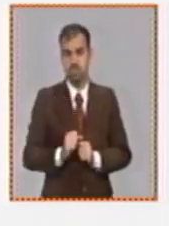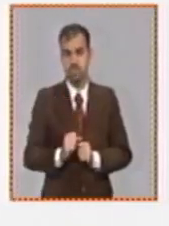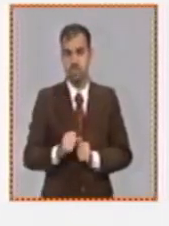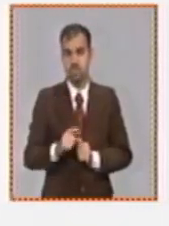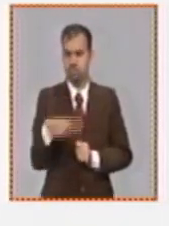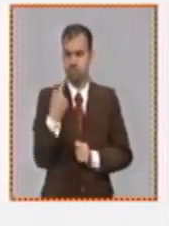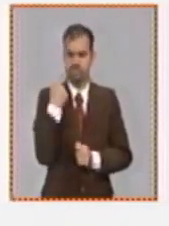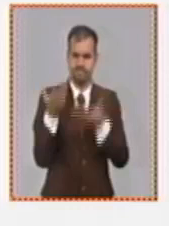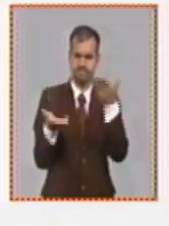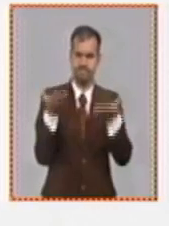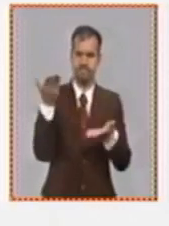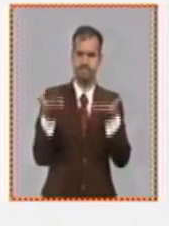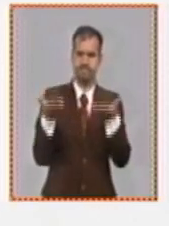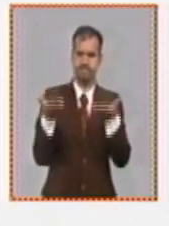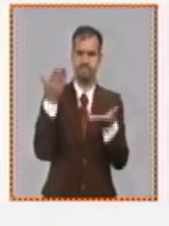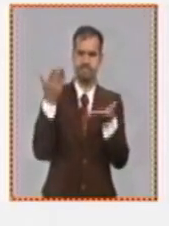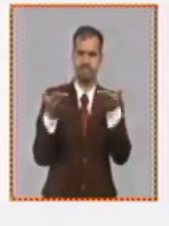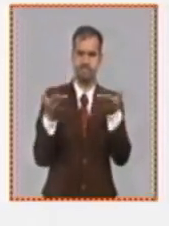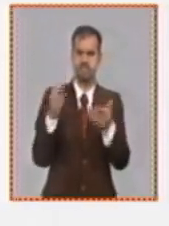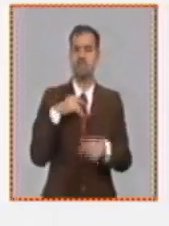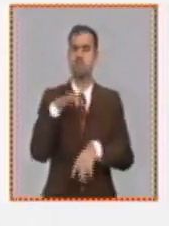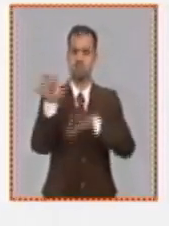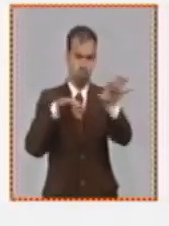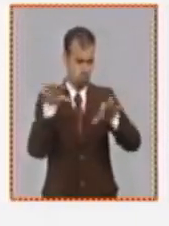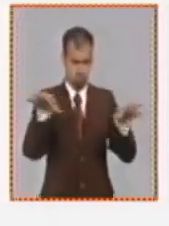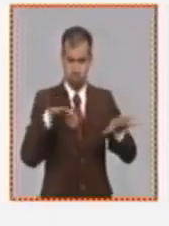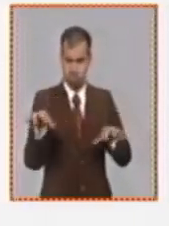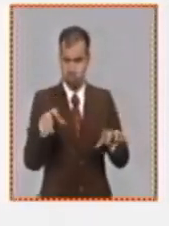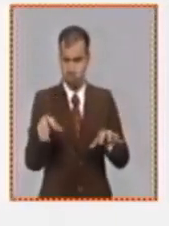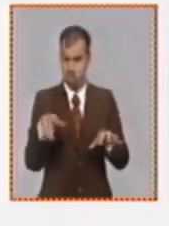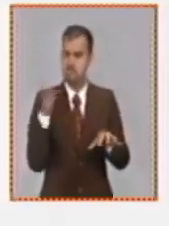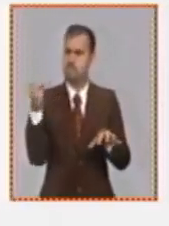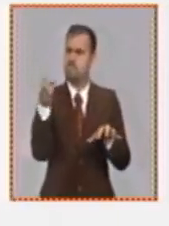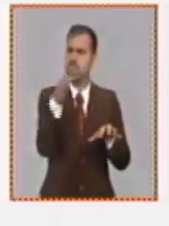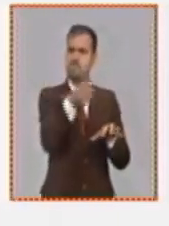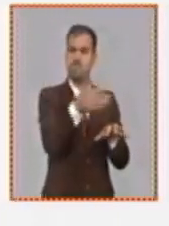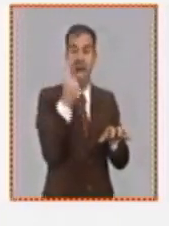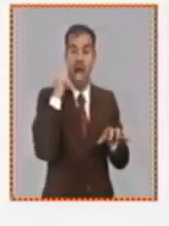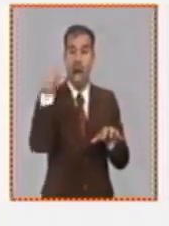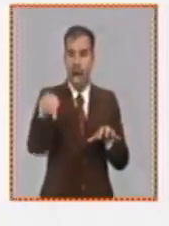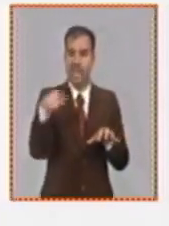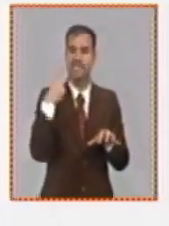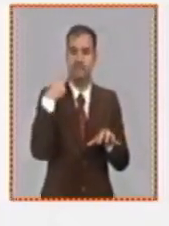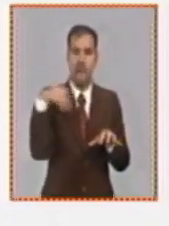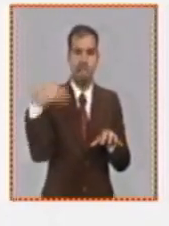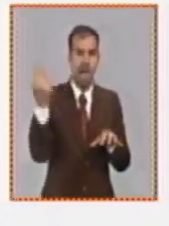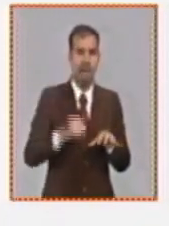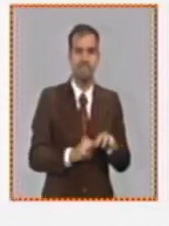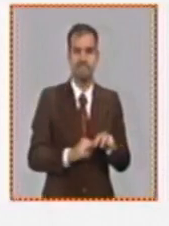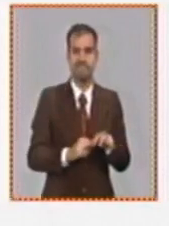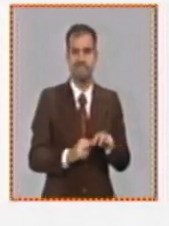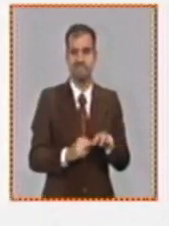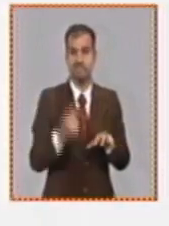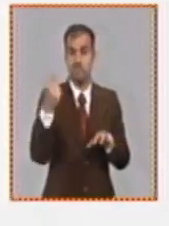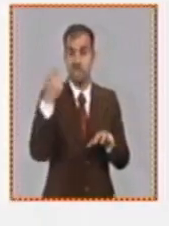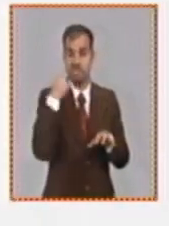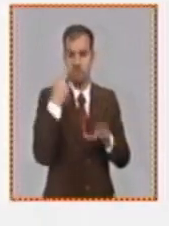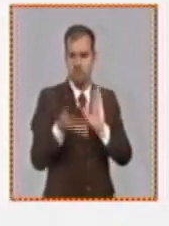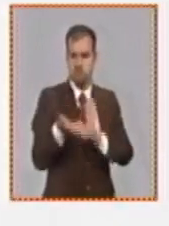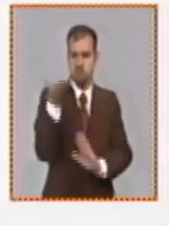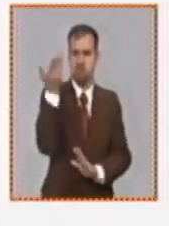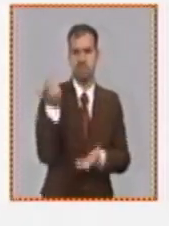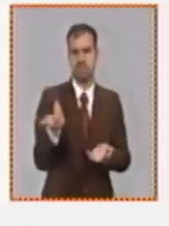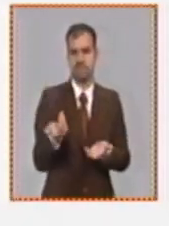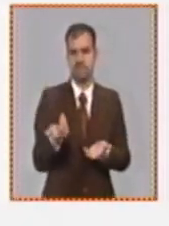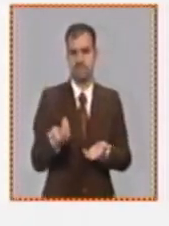comparamos la cantidad de lugares visitados en los cuales se encuentran violaciones en materia de precios y que